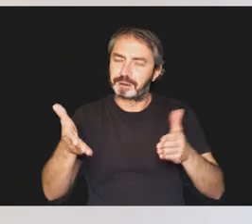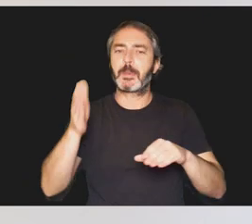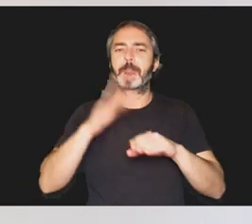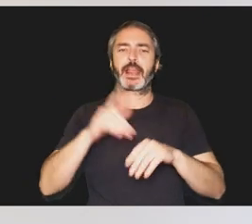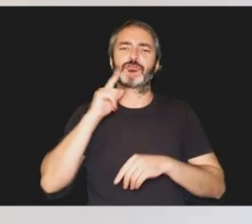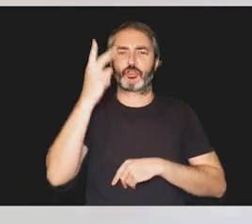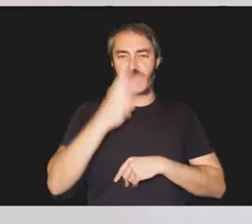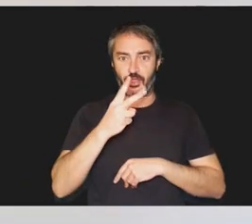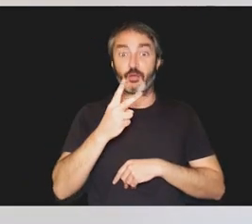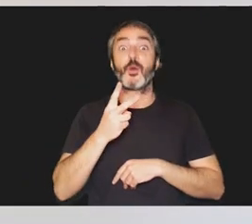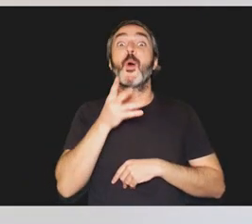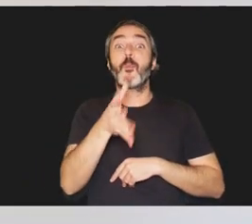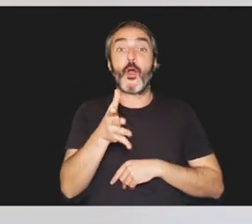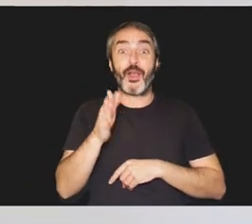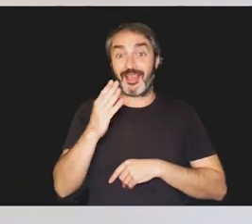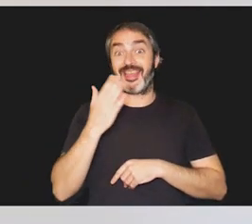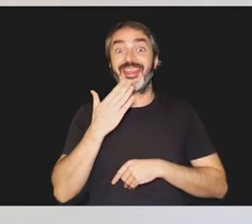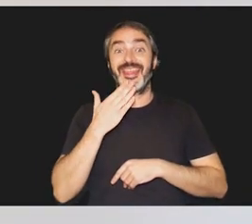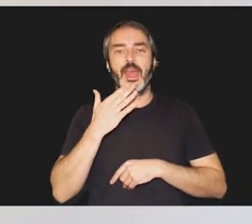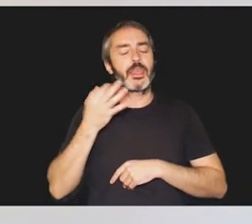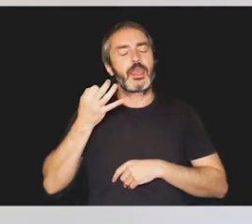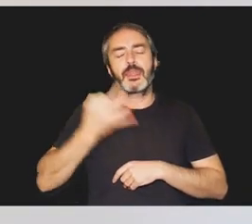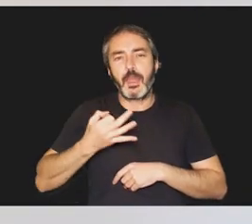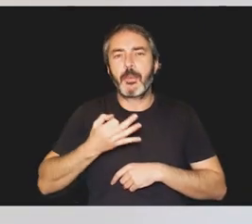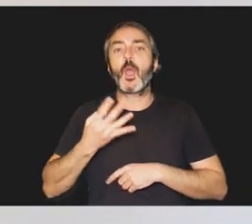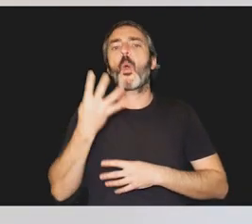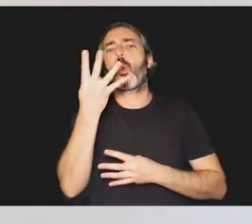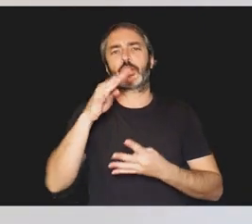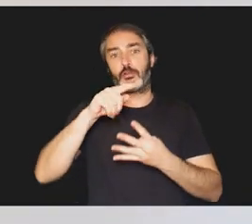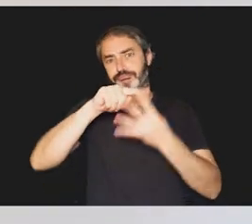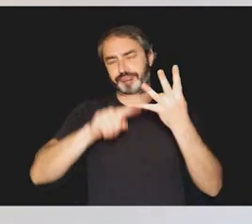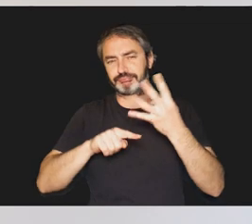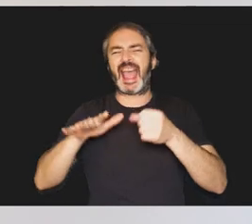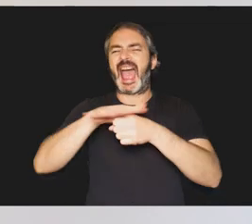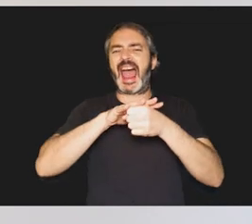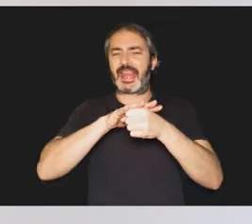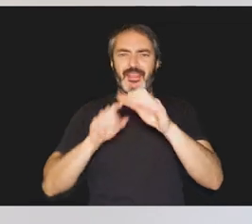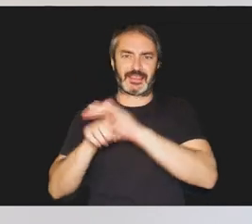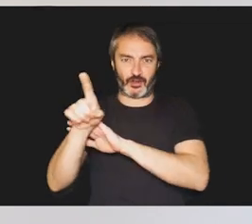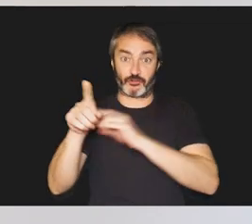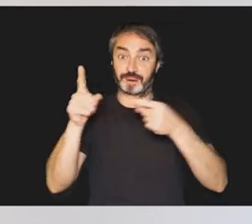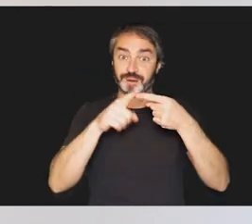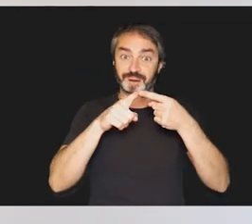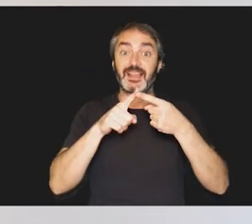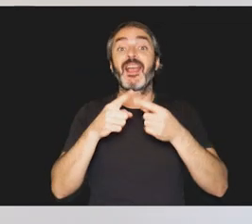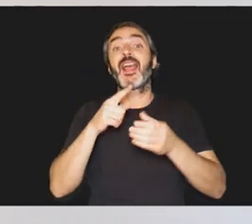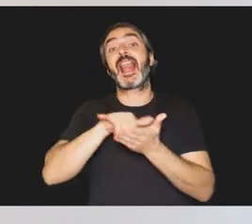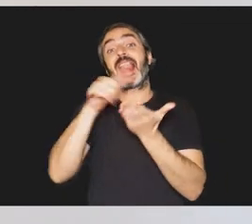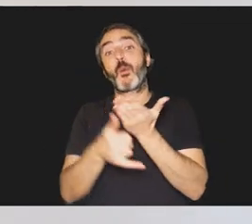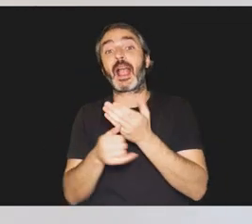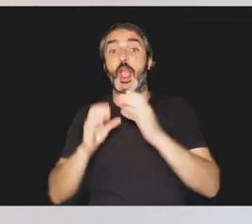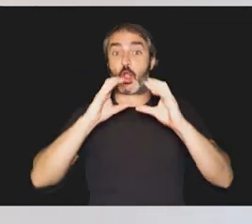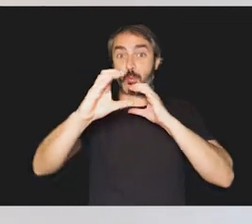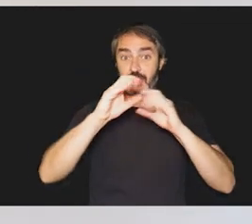sordoceguera? En estas edades es fundamental estimular las cuatro grandes áreas del desarrollo, que son el lenguaje y la